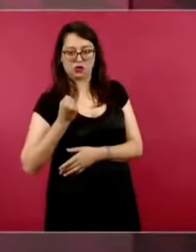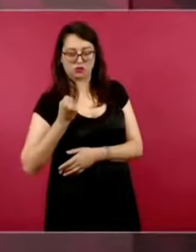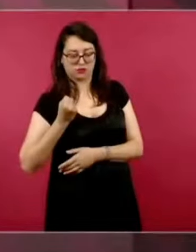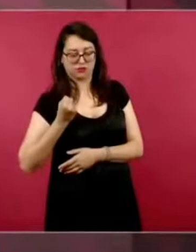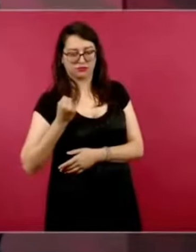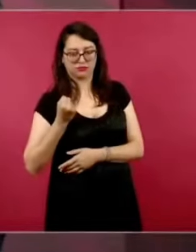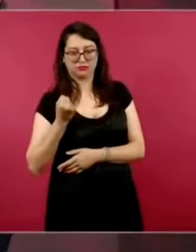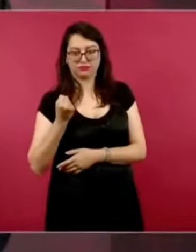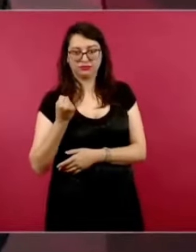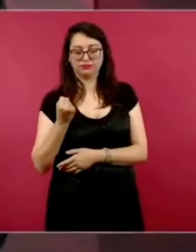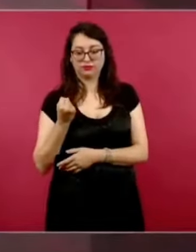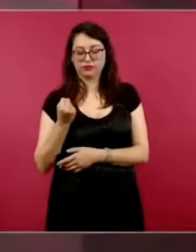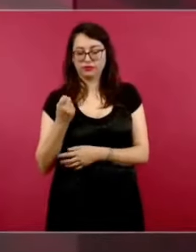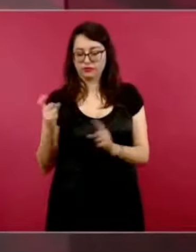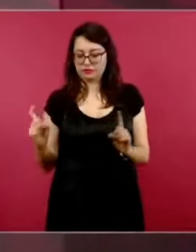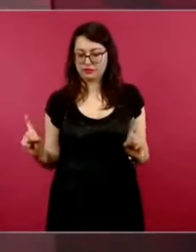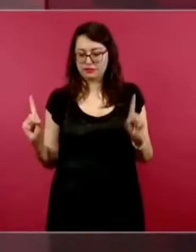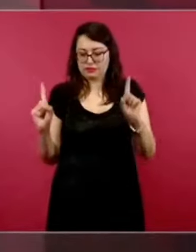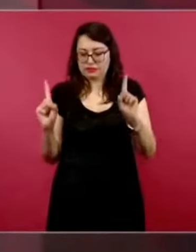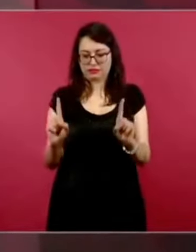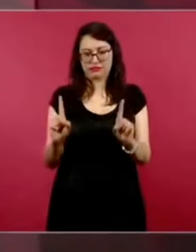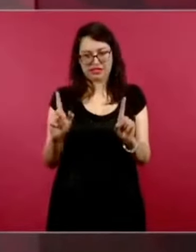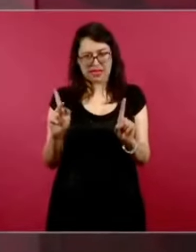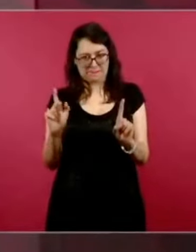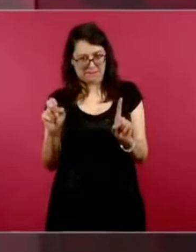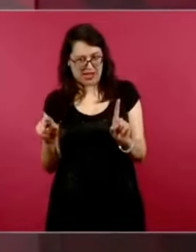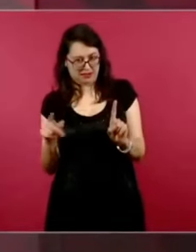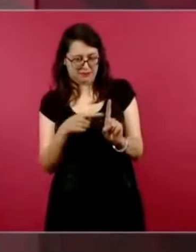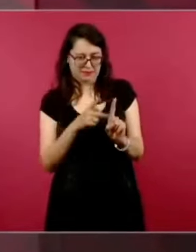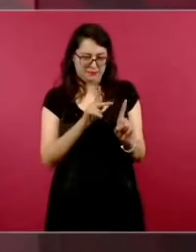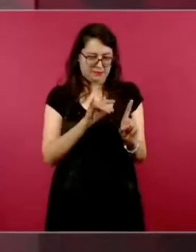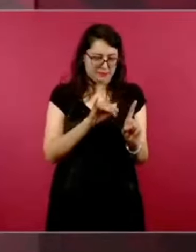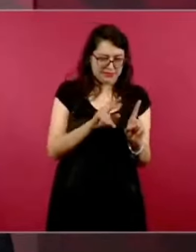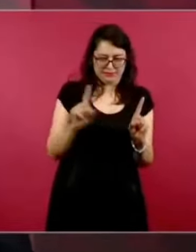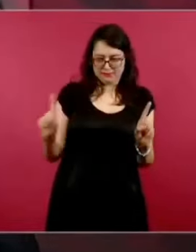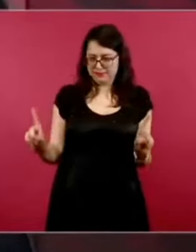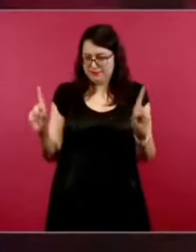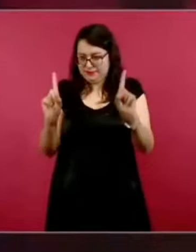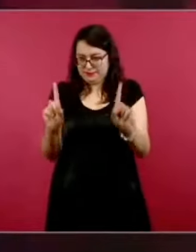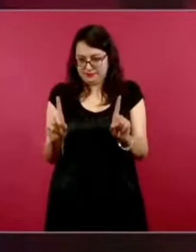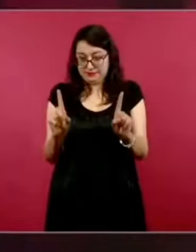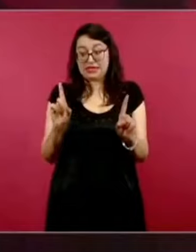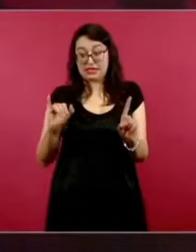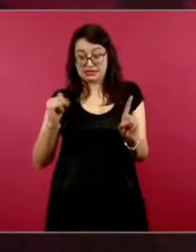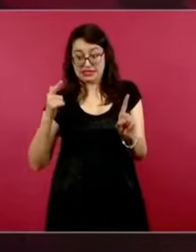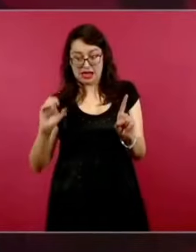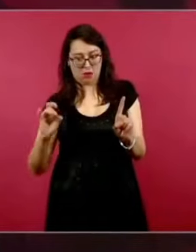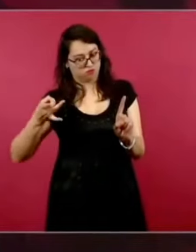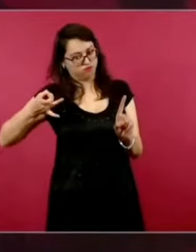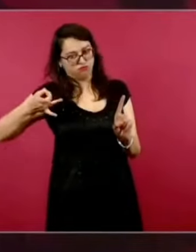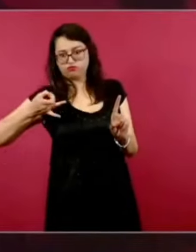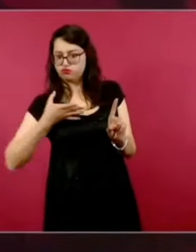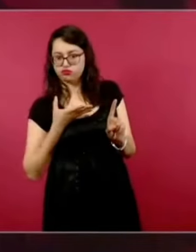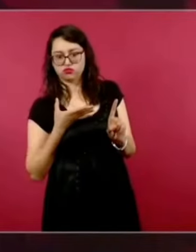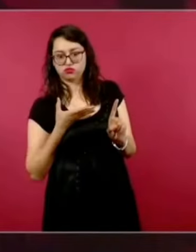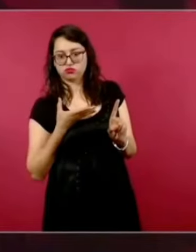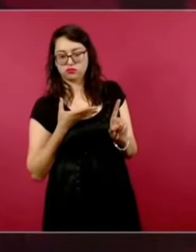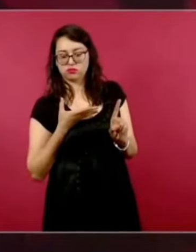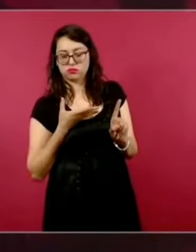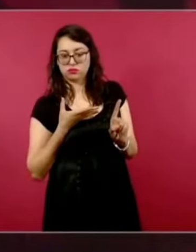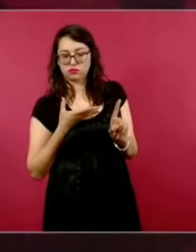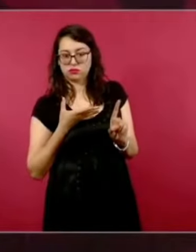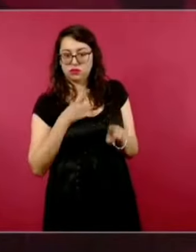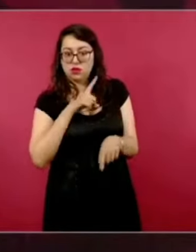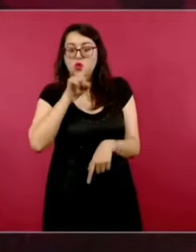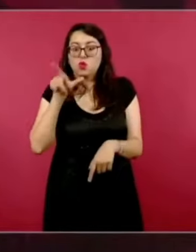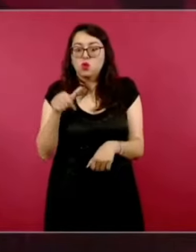Inexplicablemente, porque todavía Diego no nos ha dicho qué fue lo que pasó. Después de ganar el debate